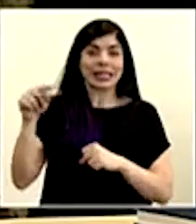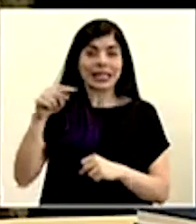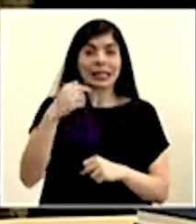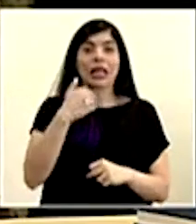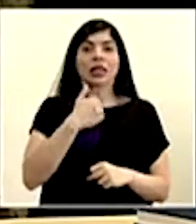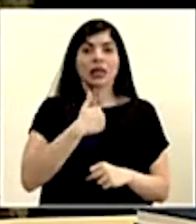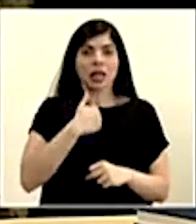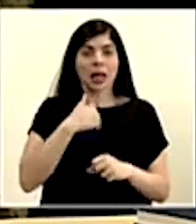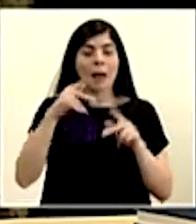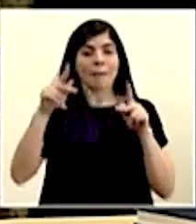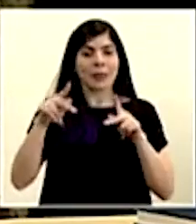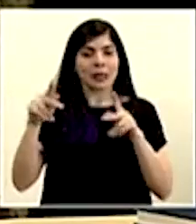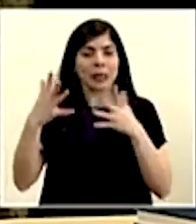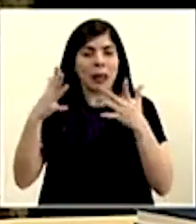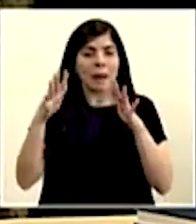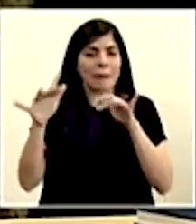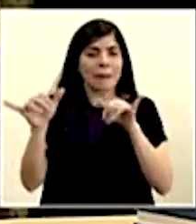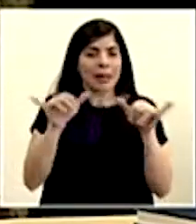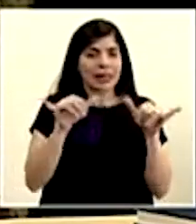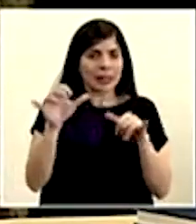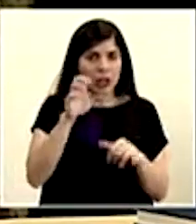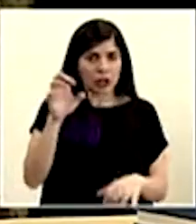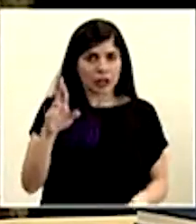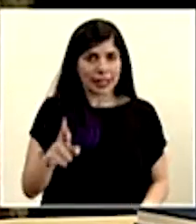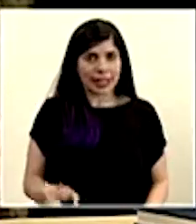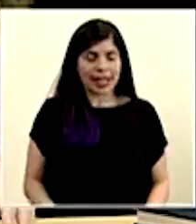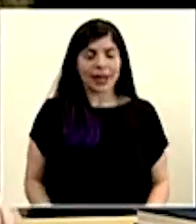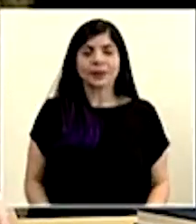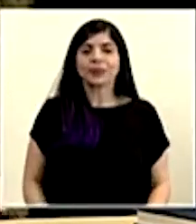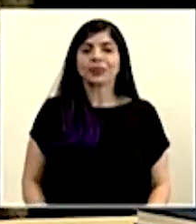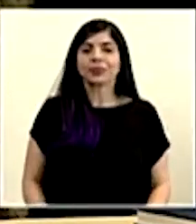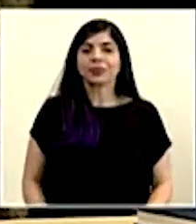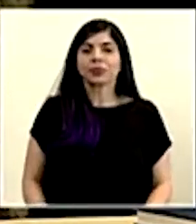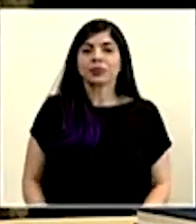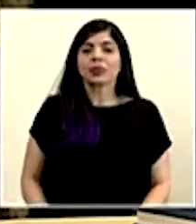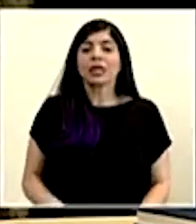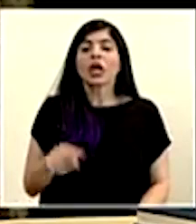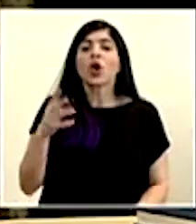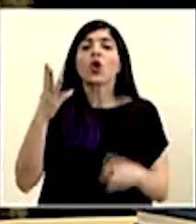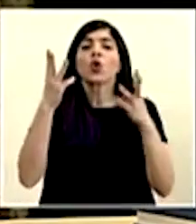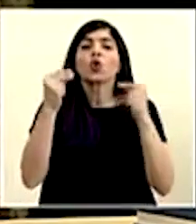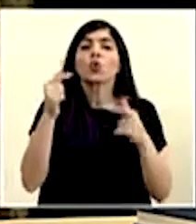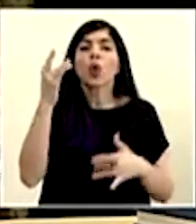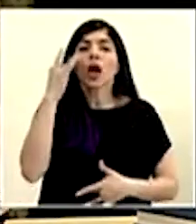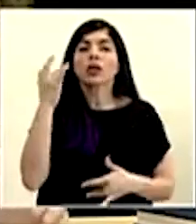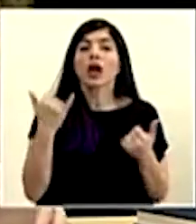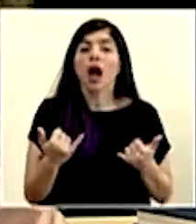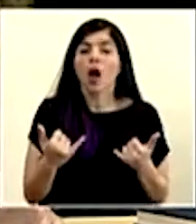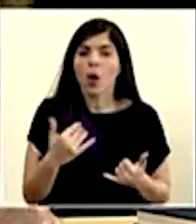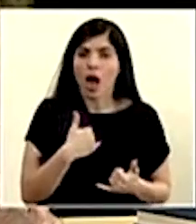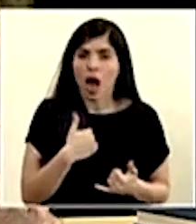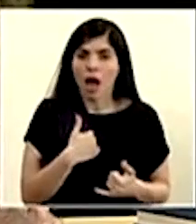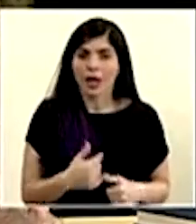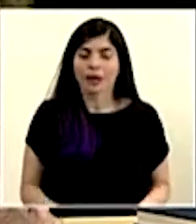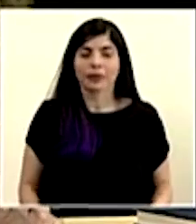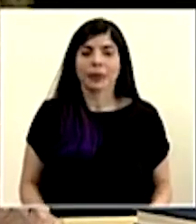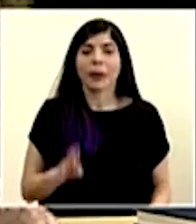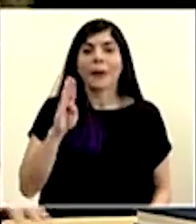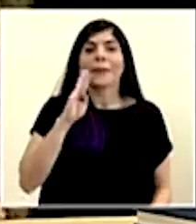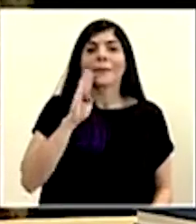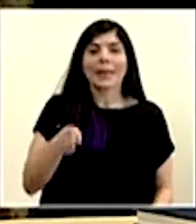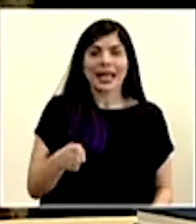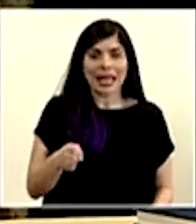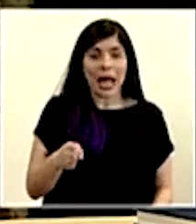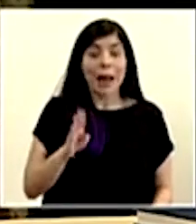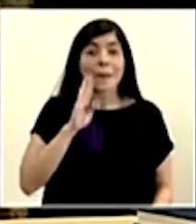poblaciones similares a las de Costa Rica. ¿Y cuántos casos tienen? El caso de Bélgica.